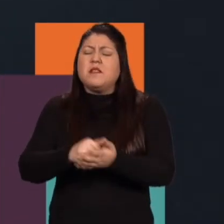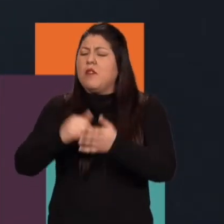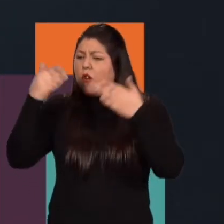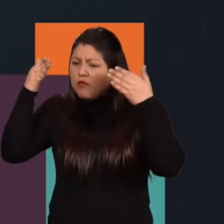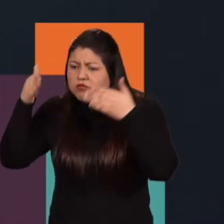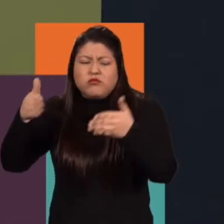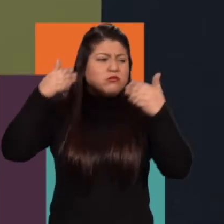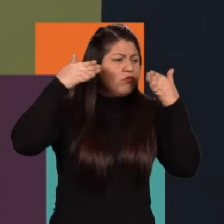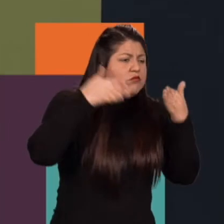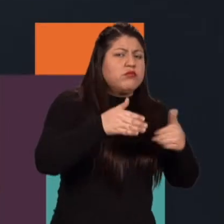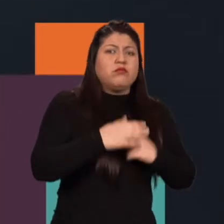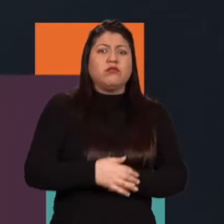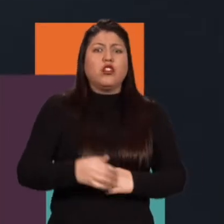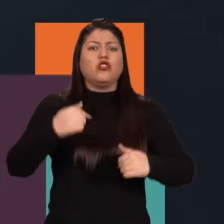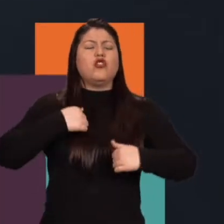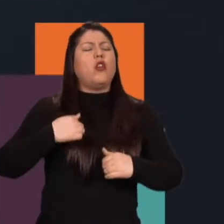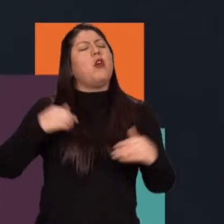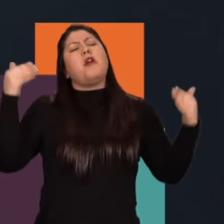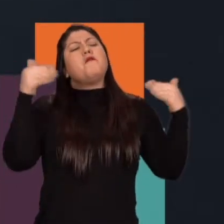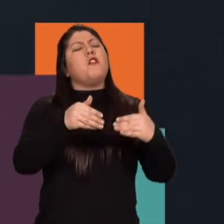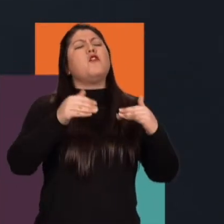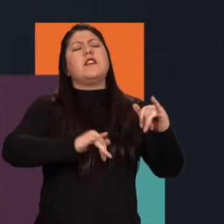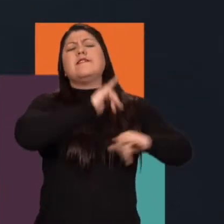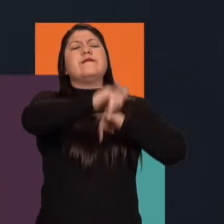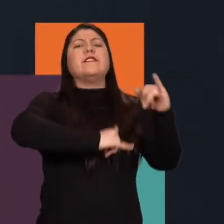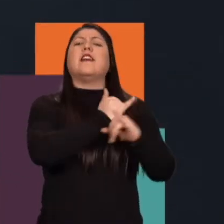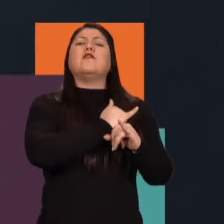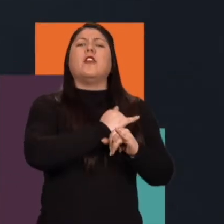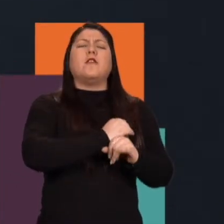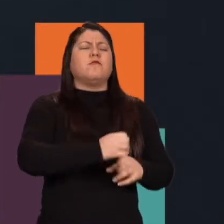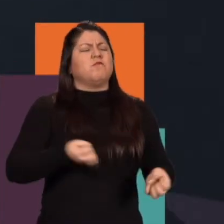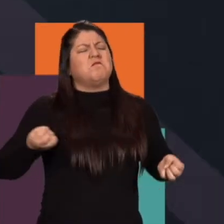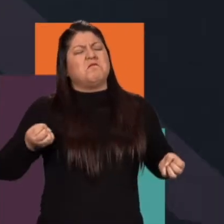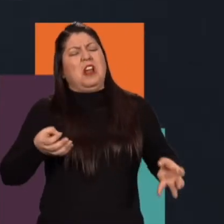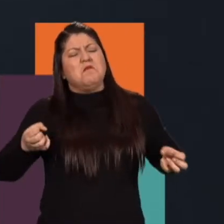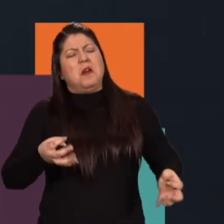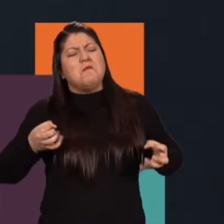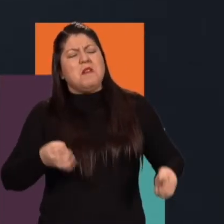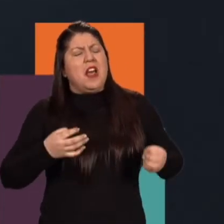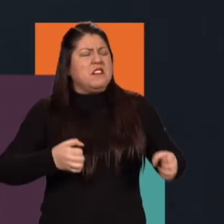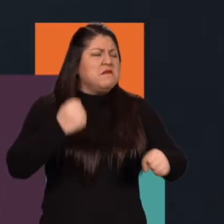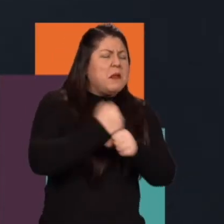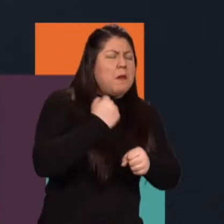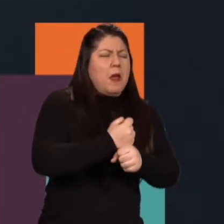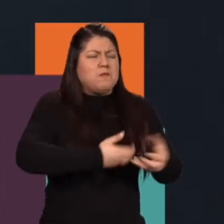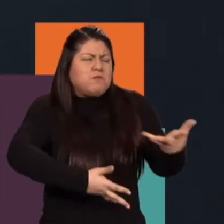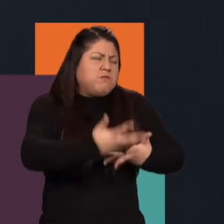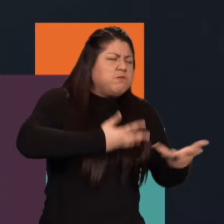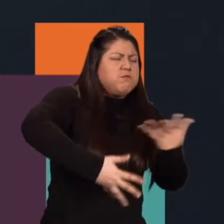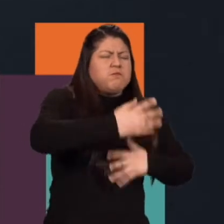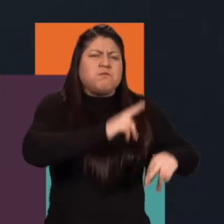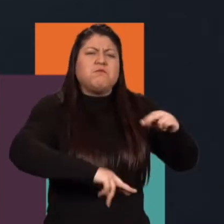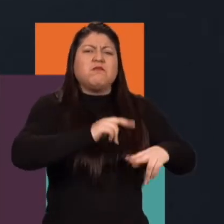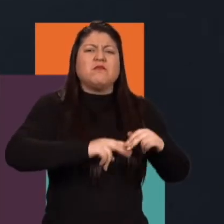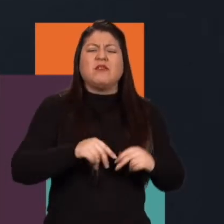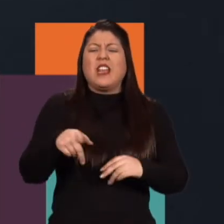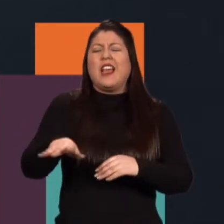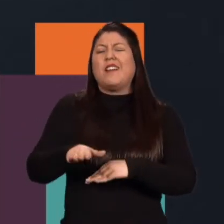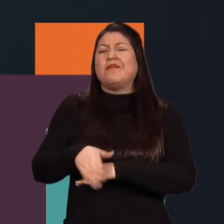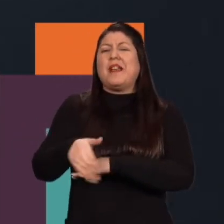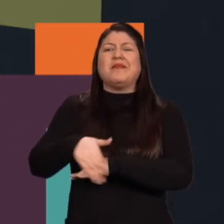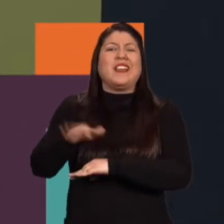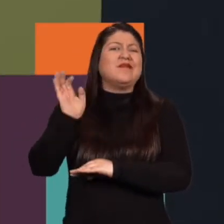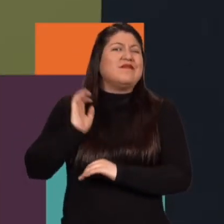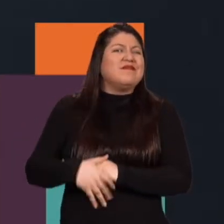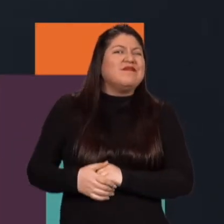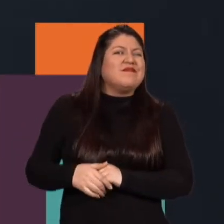dedicación. No es que yo creo historias para canales internacionales y le meto toda la ficha y con historias regionales las hago ahí como